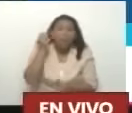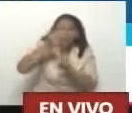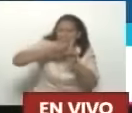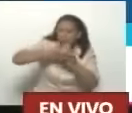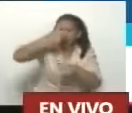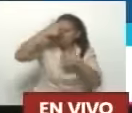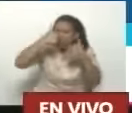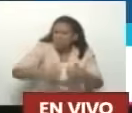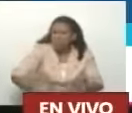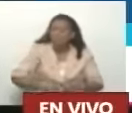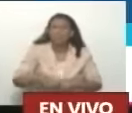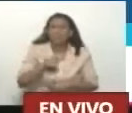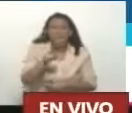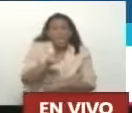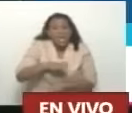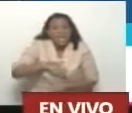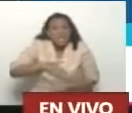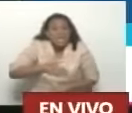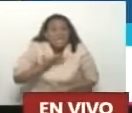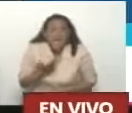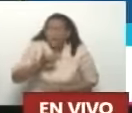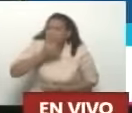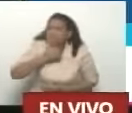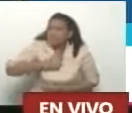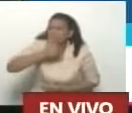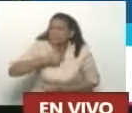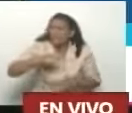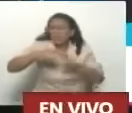Y que hemos resistido Ramonet